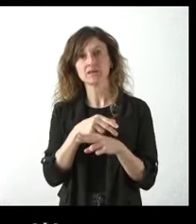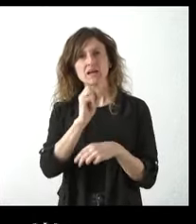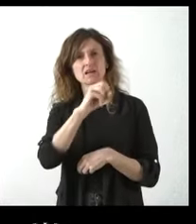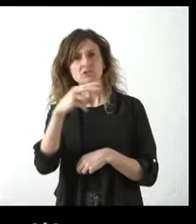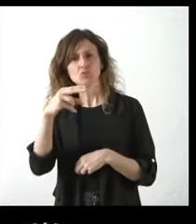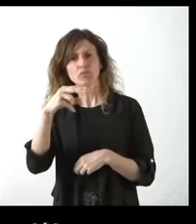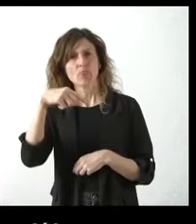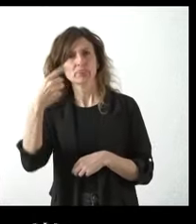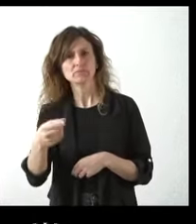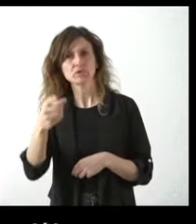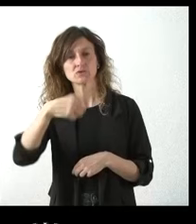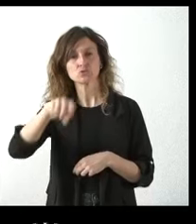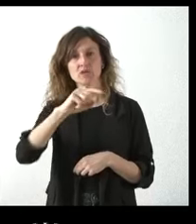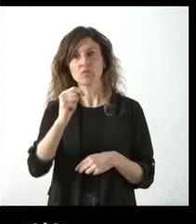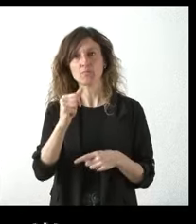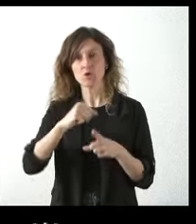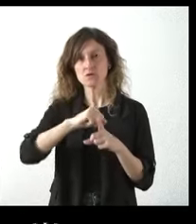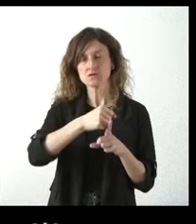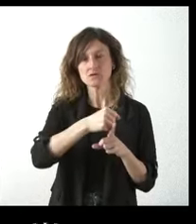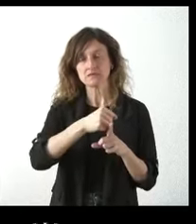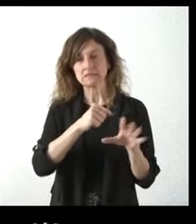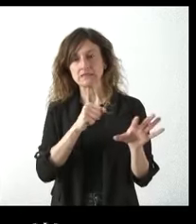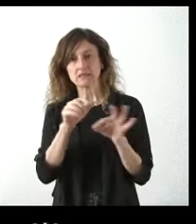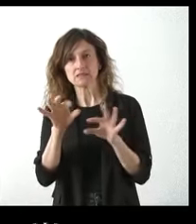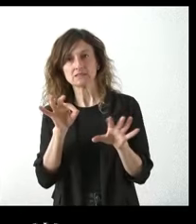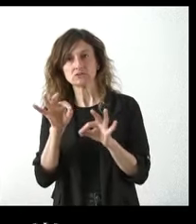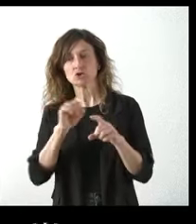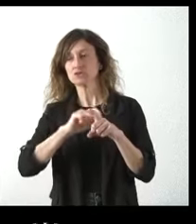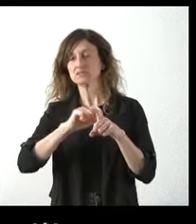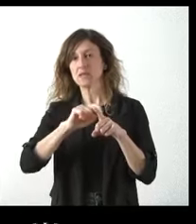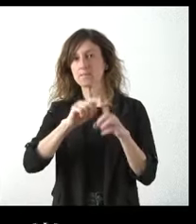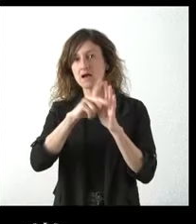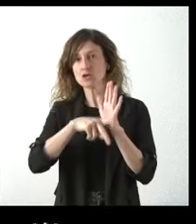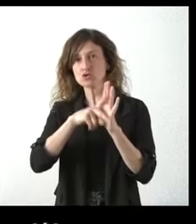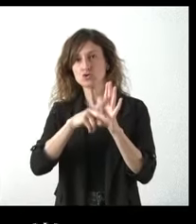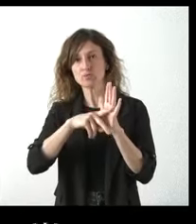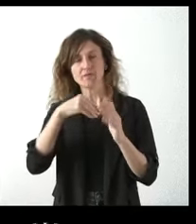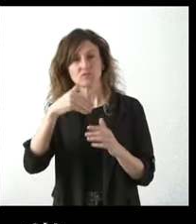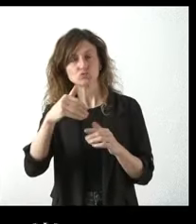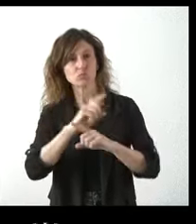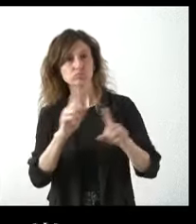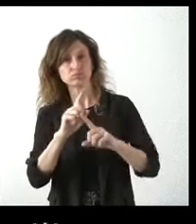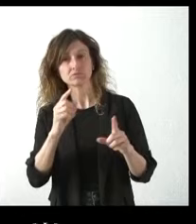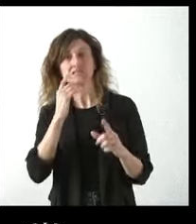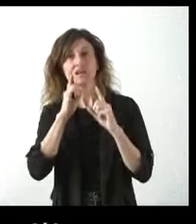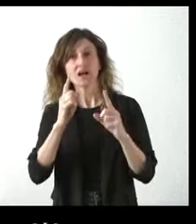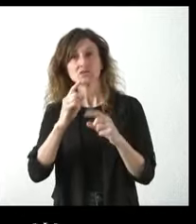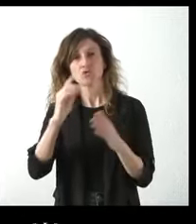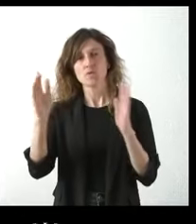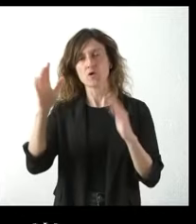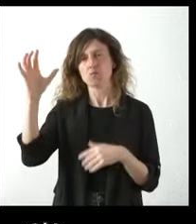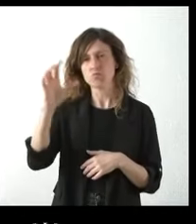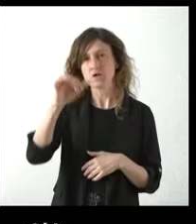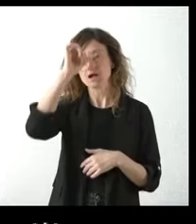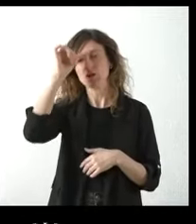ustedes ahora tengan un poco las manos atadas a la hora de decidir este tipo de medidas en un futuro en caso de que vengan olas de calor a Castilla y